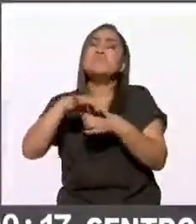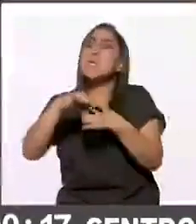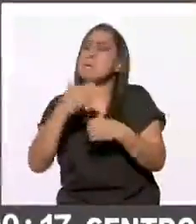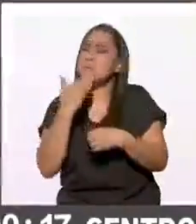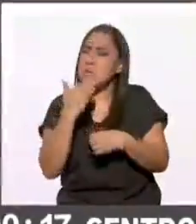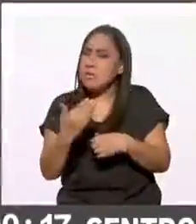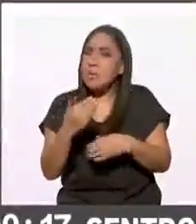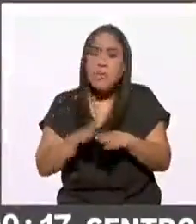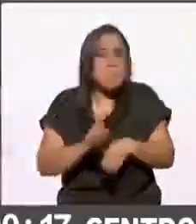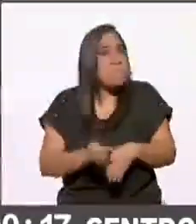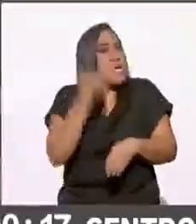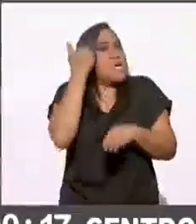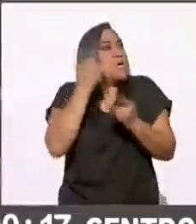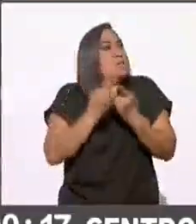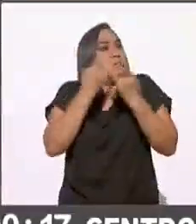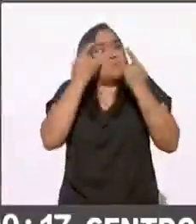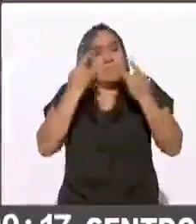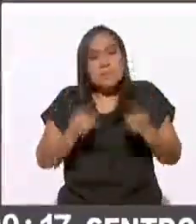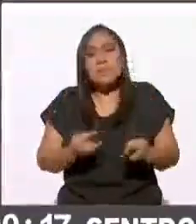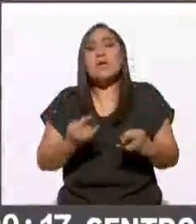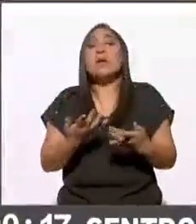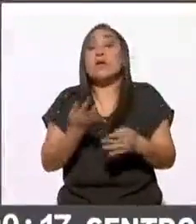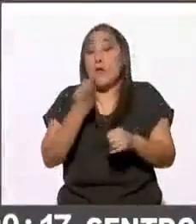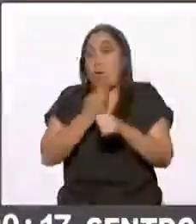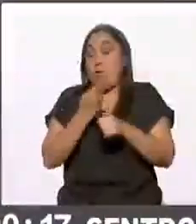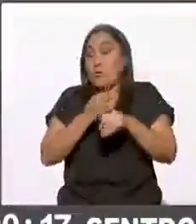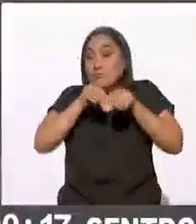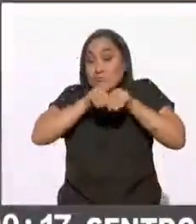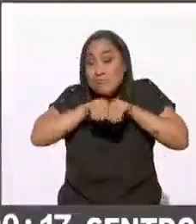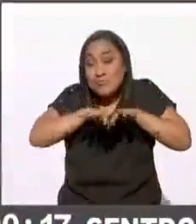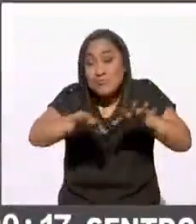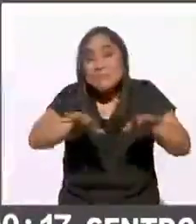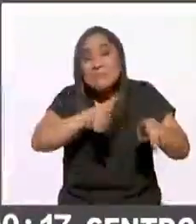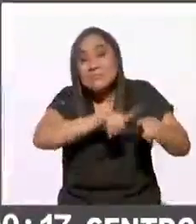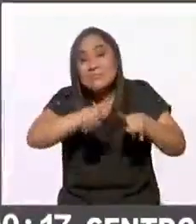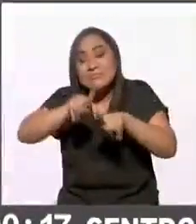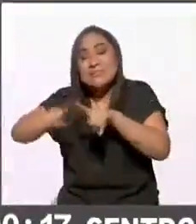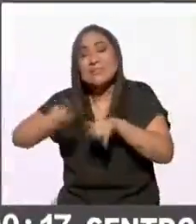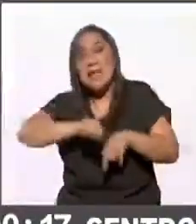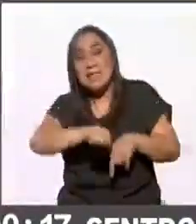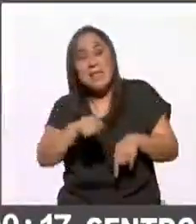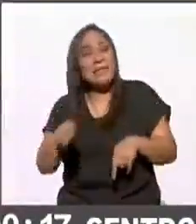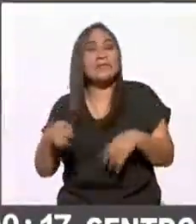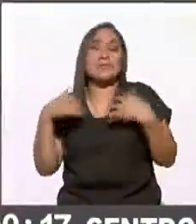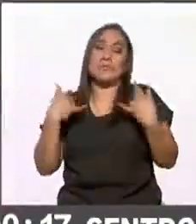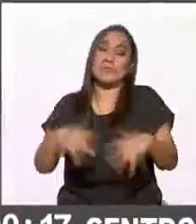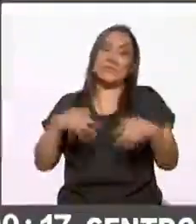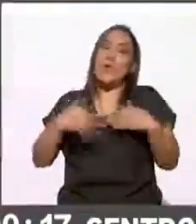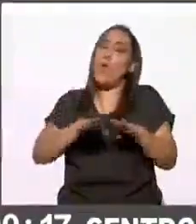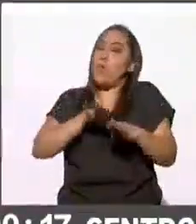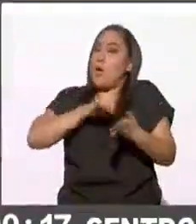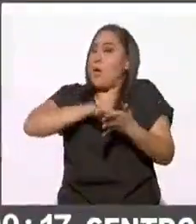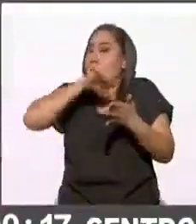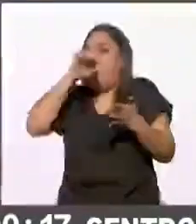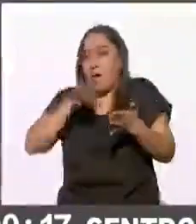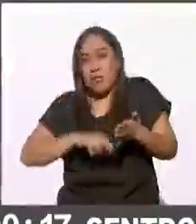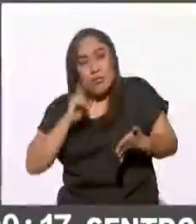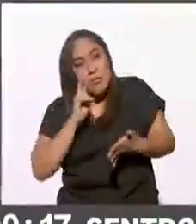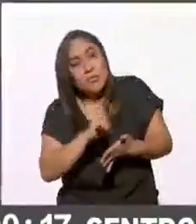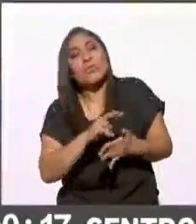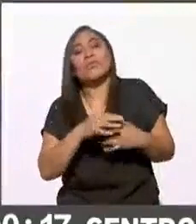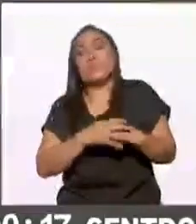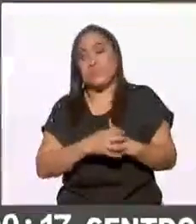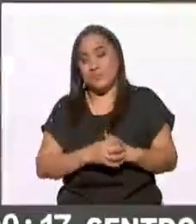histórica una gran transmisión histórica para una gran transmisión para una gran elección histórica una jornada ejemplar definitivamente